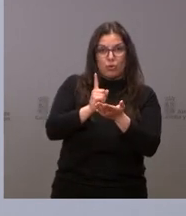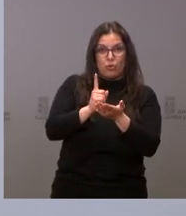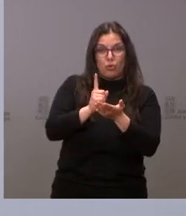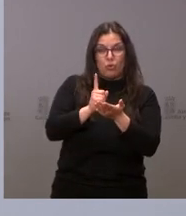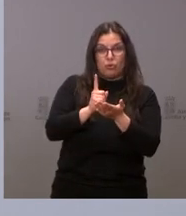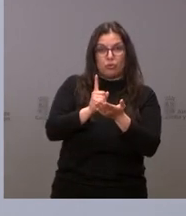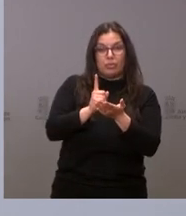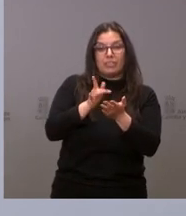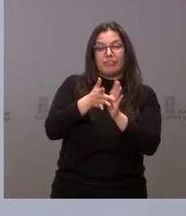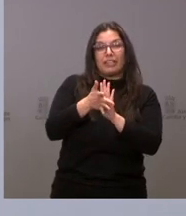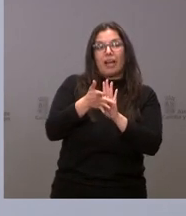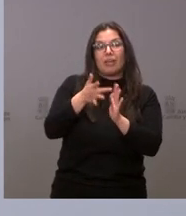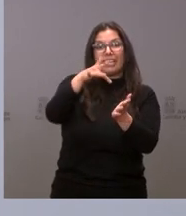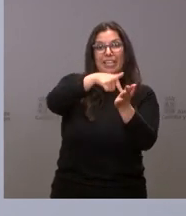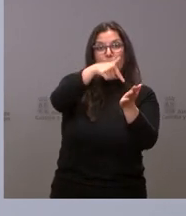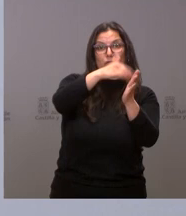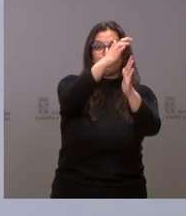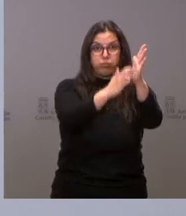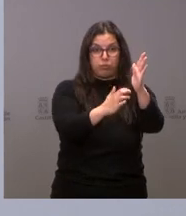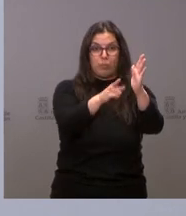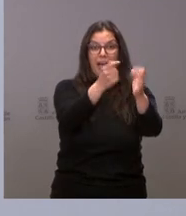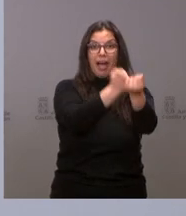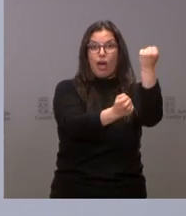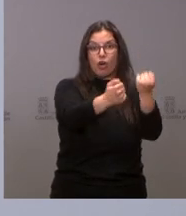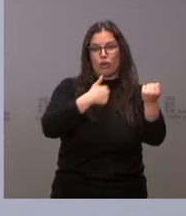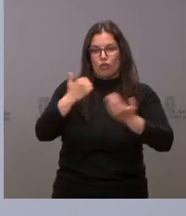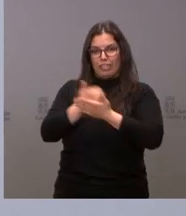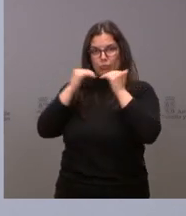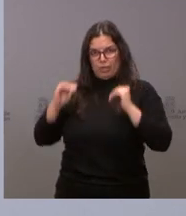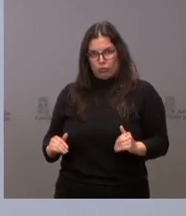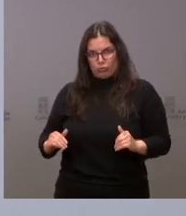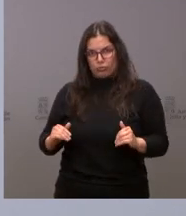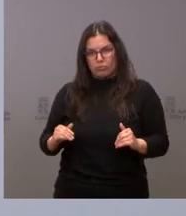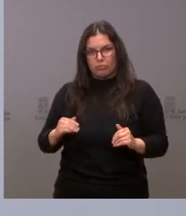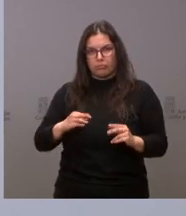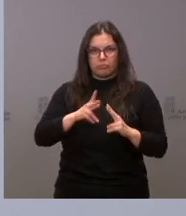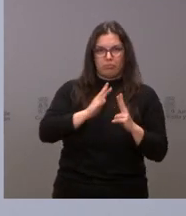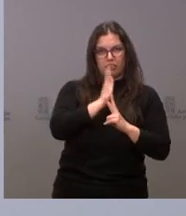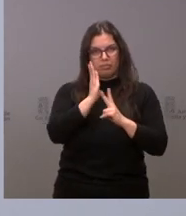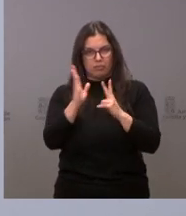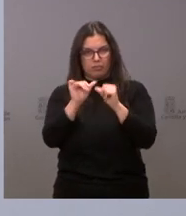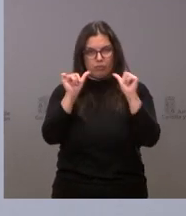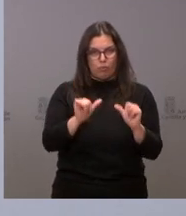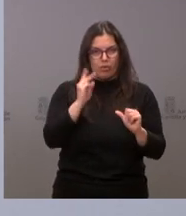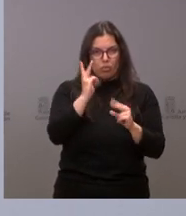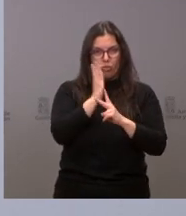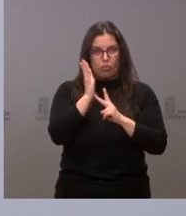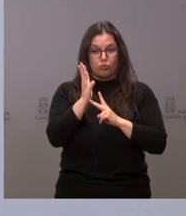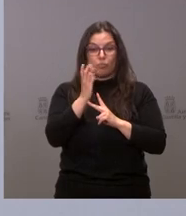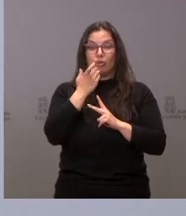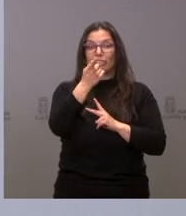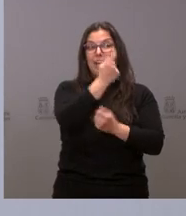económicos, la bajada de impuestos. Eso va a favorecer el impulso de la actividad